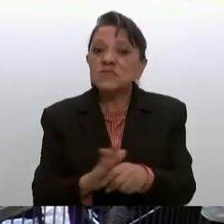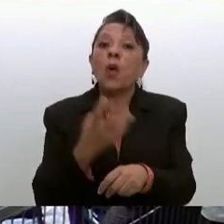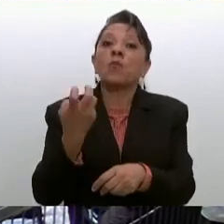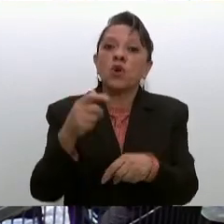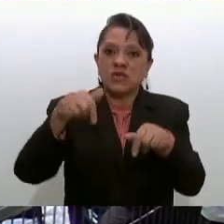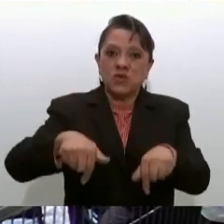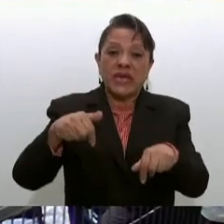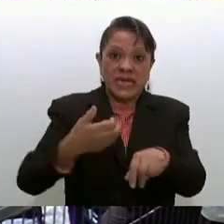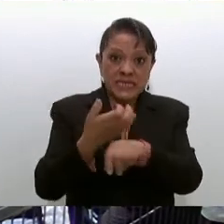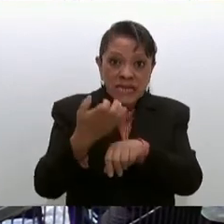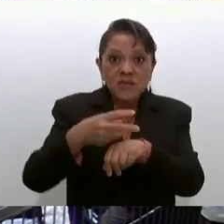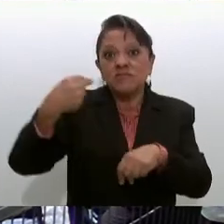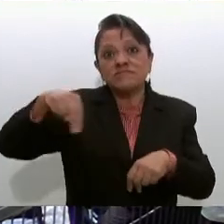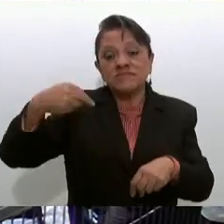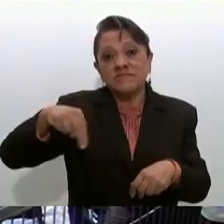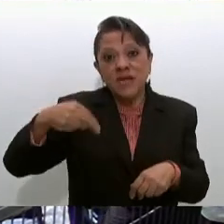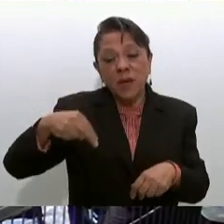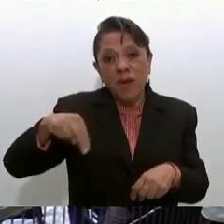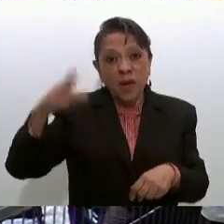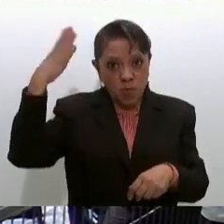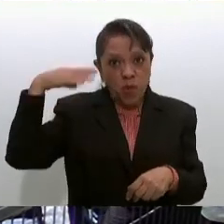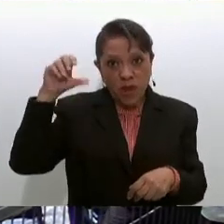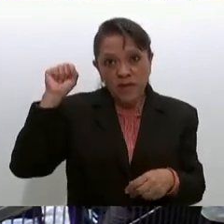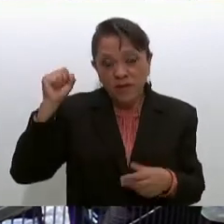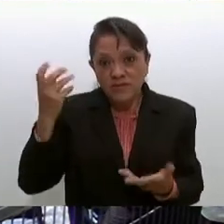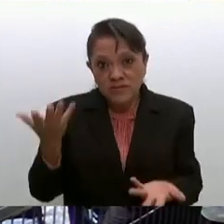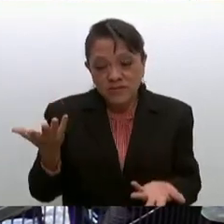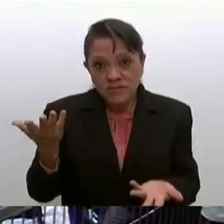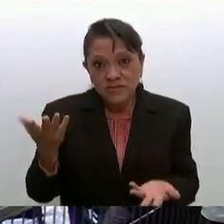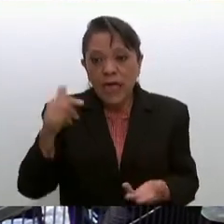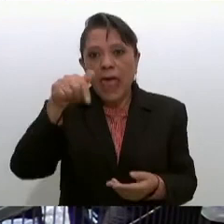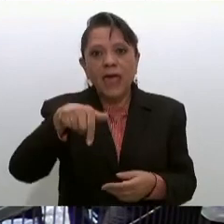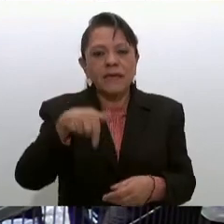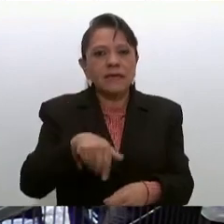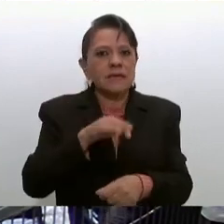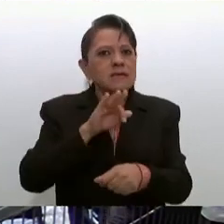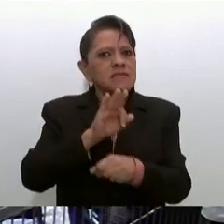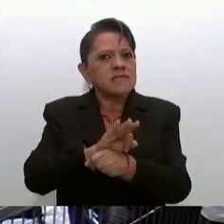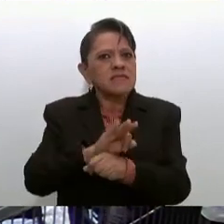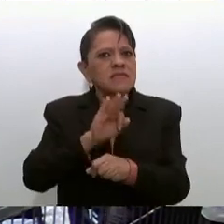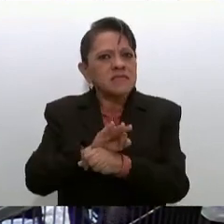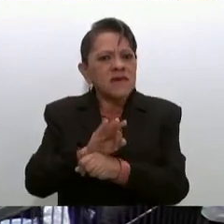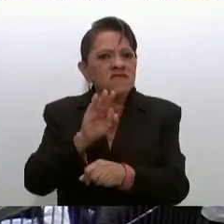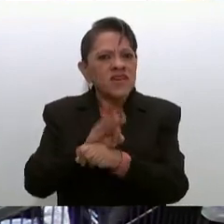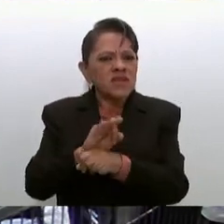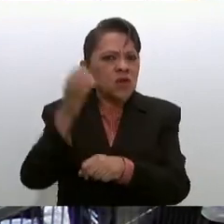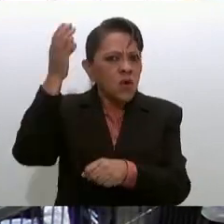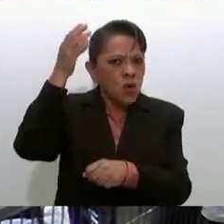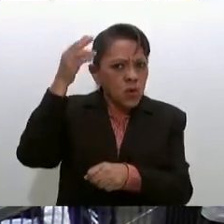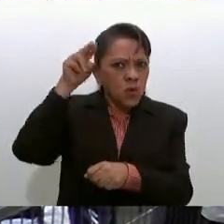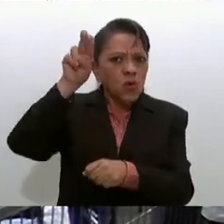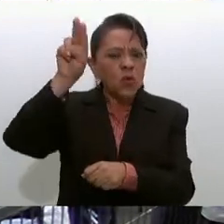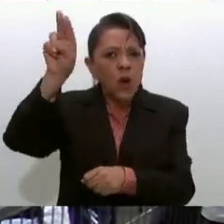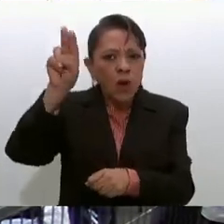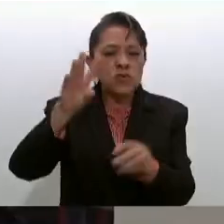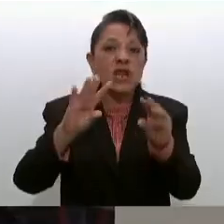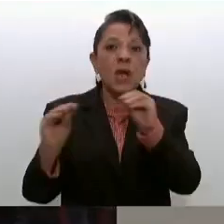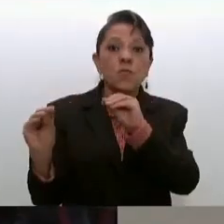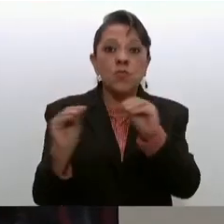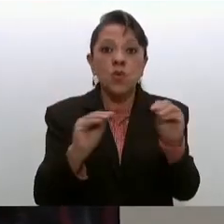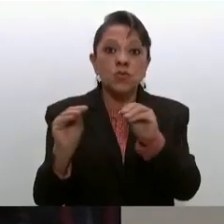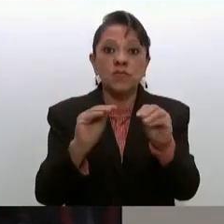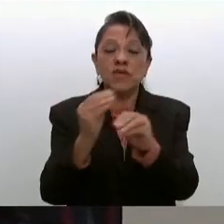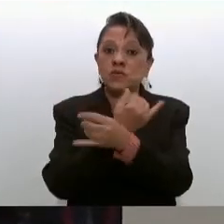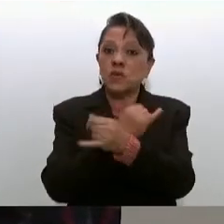su nombre y aquí se defendió en Cuautla el movimiento de